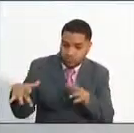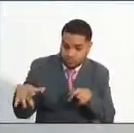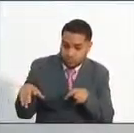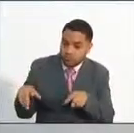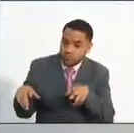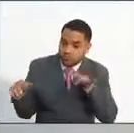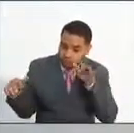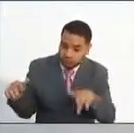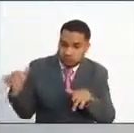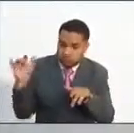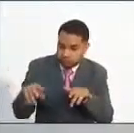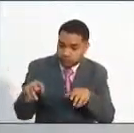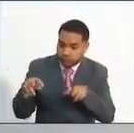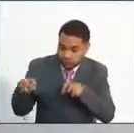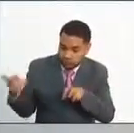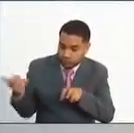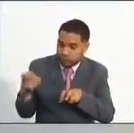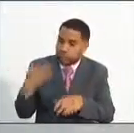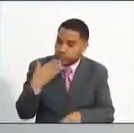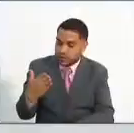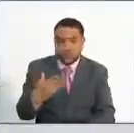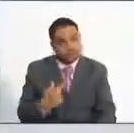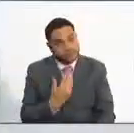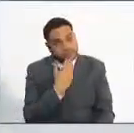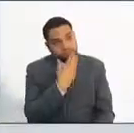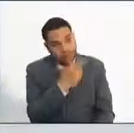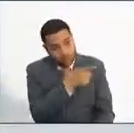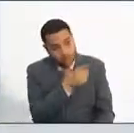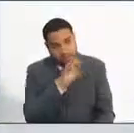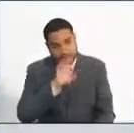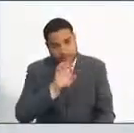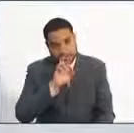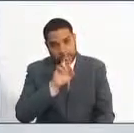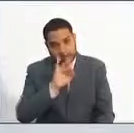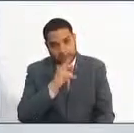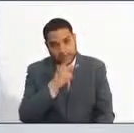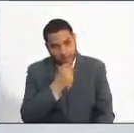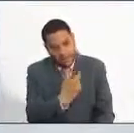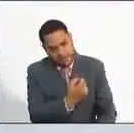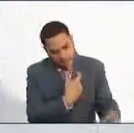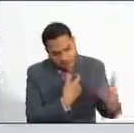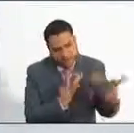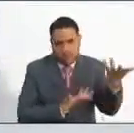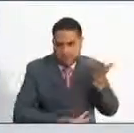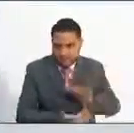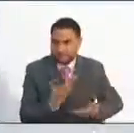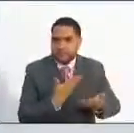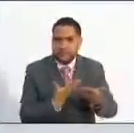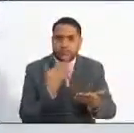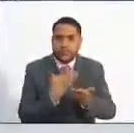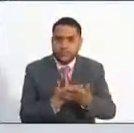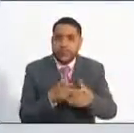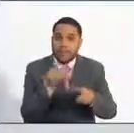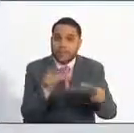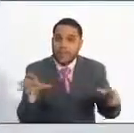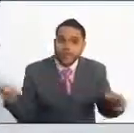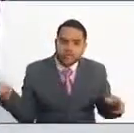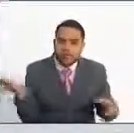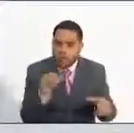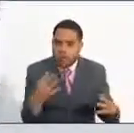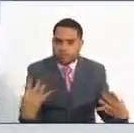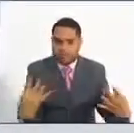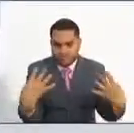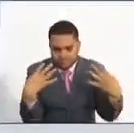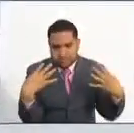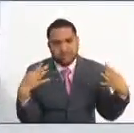Administración Pública de la ESAP, comisionado. Sí, muchas gracias a ti, Erika, nuevamente por interactuar con nosotros. Gracias a todas las personas que participaron